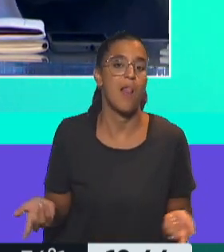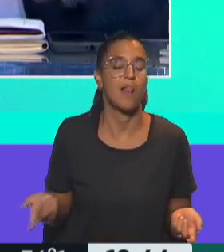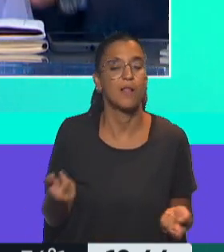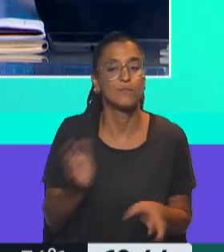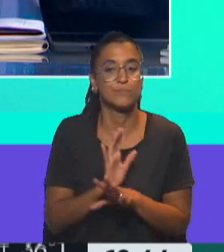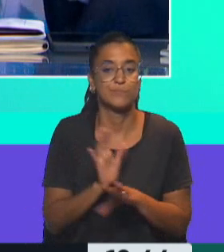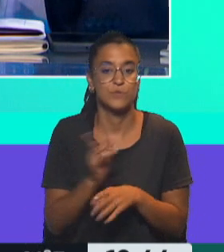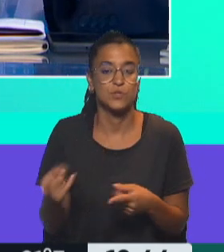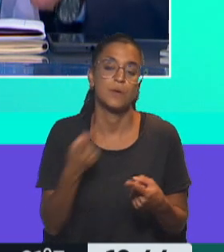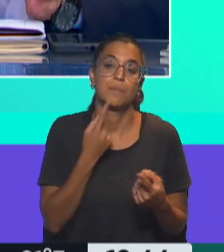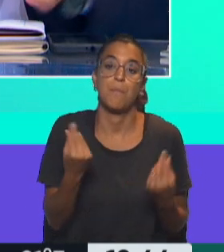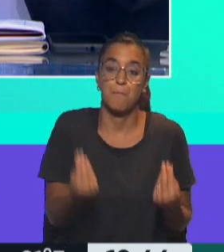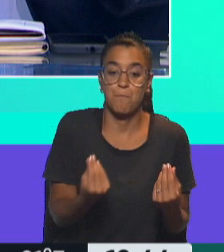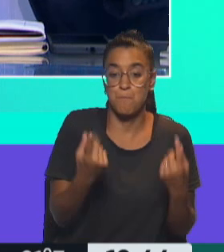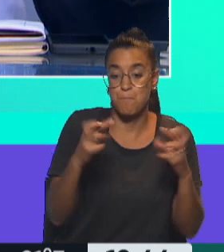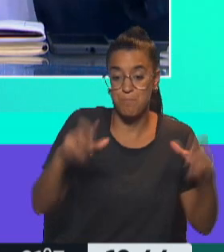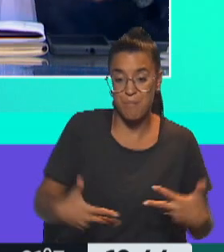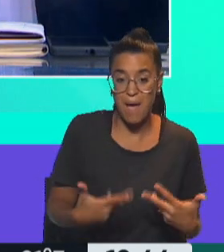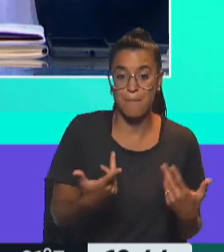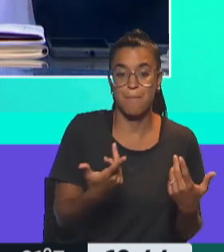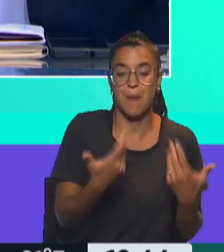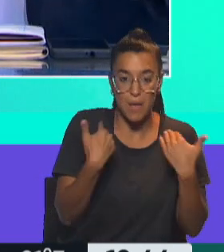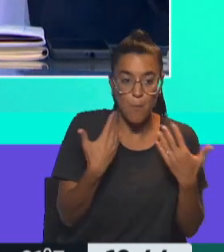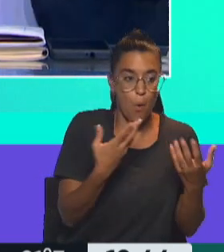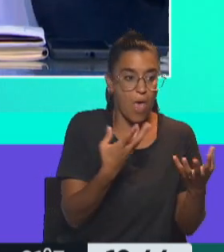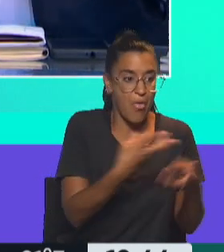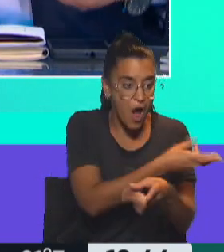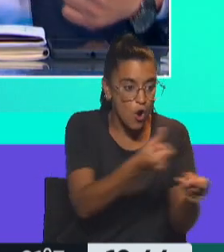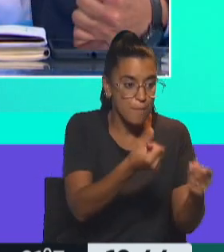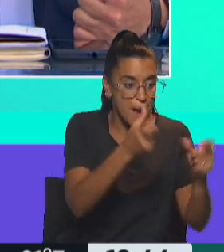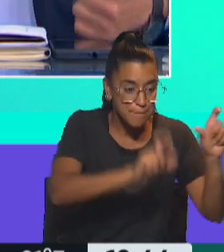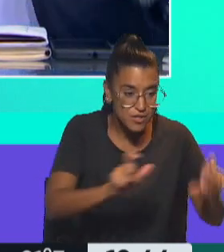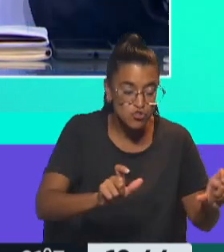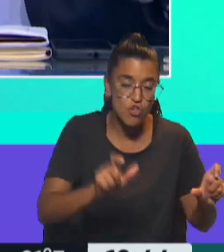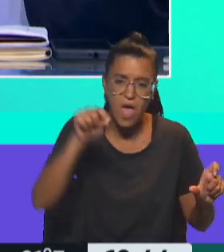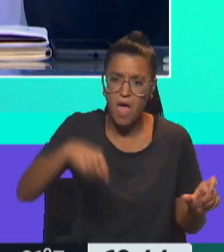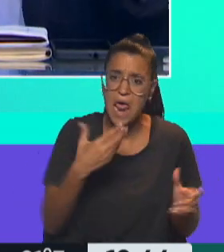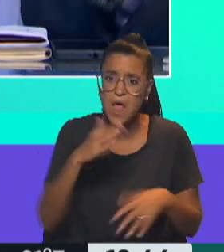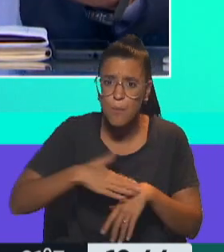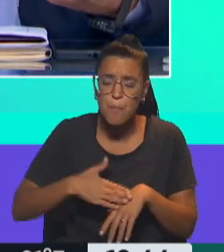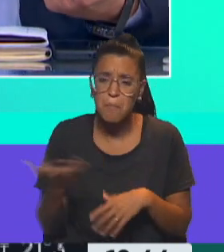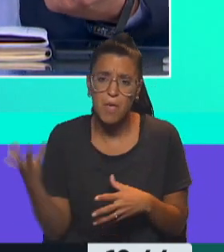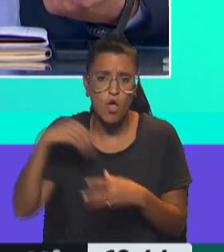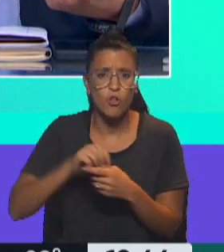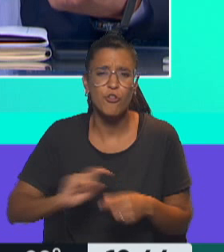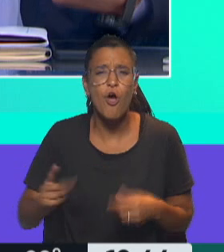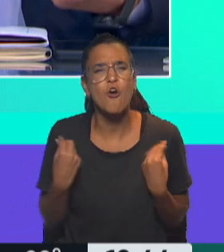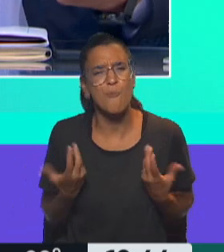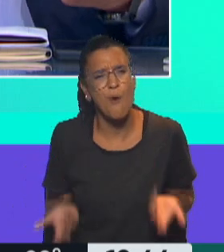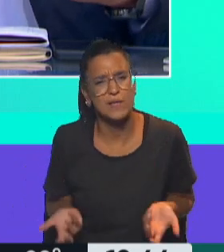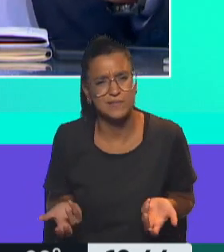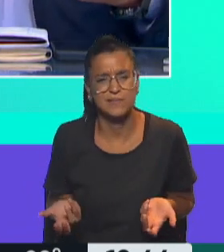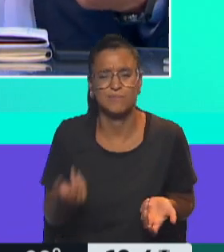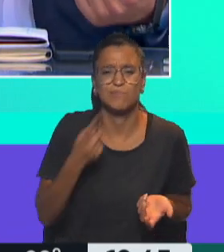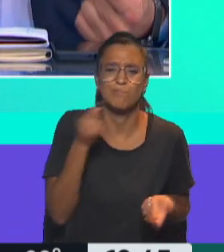burlando directamente el propósito de esta política en el cual ellos se comprometieron y se comprometieron a ser parte. Este